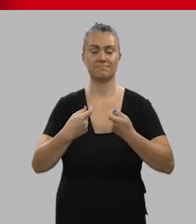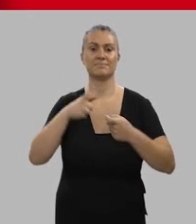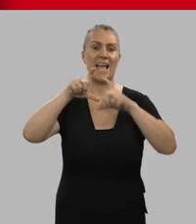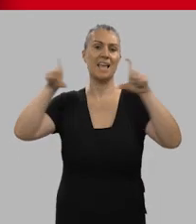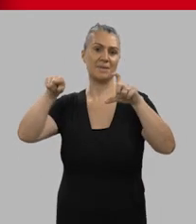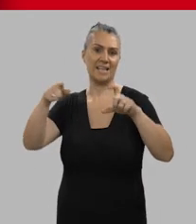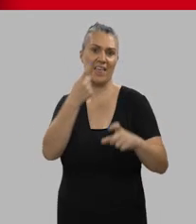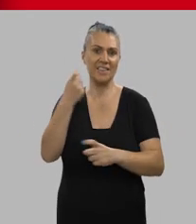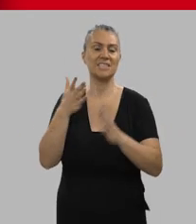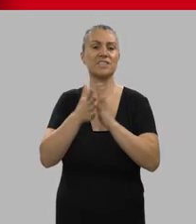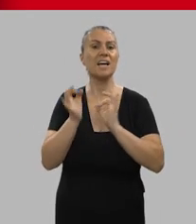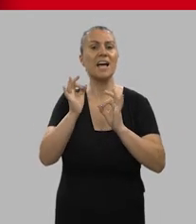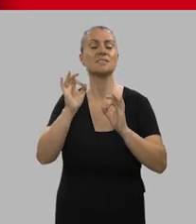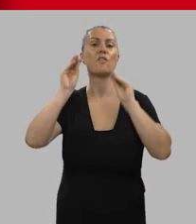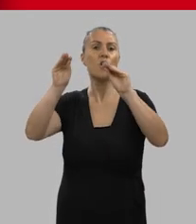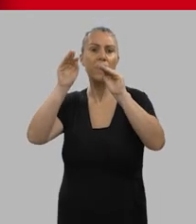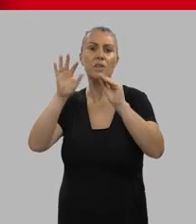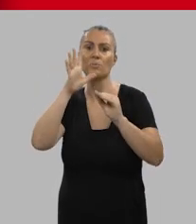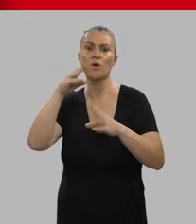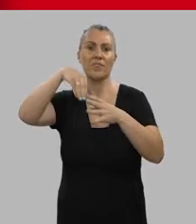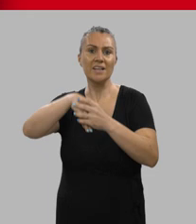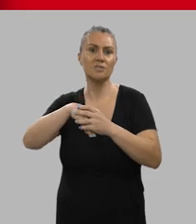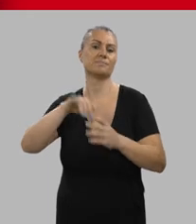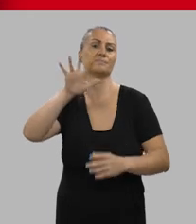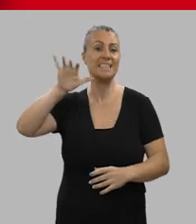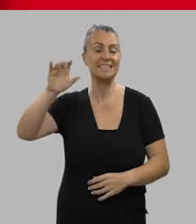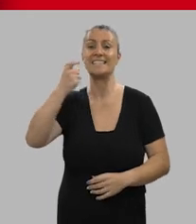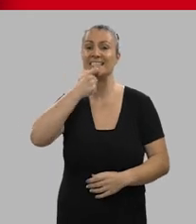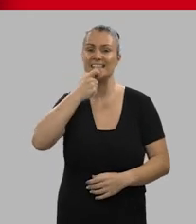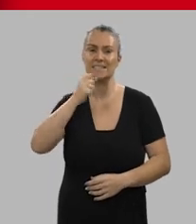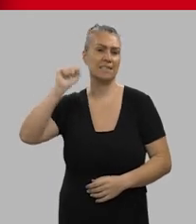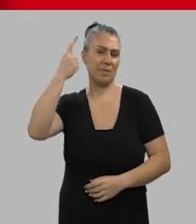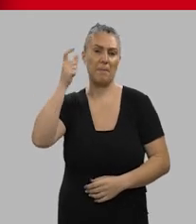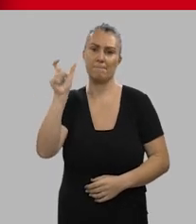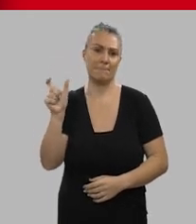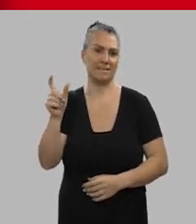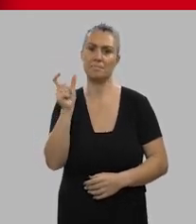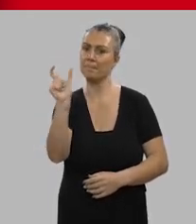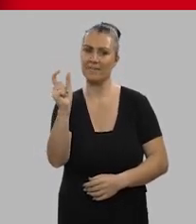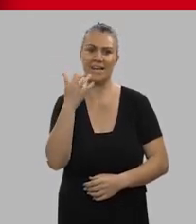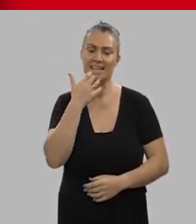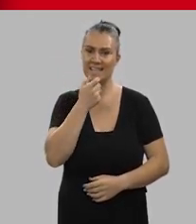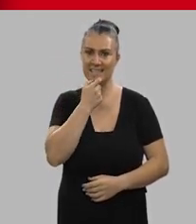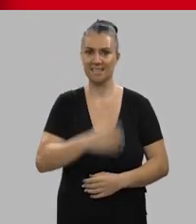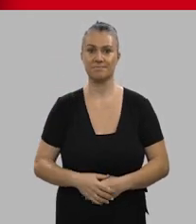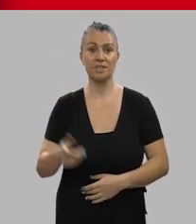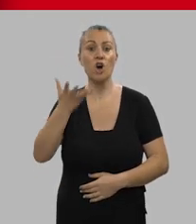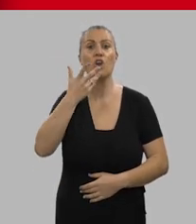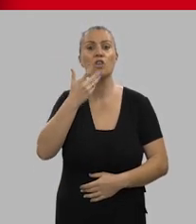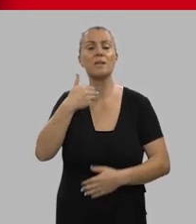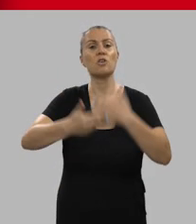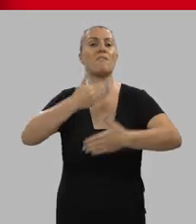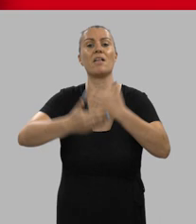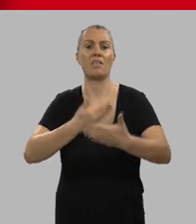son profesionales con formación técnica en procesos de forecasting, benchmarking y especialmente pricing, con un conocimiento avanzado en